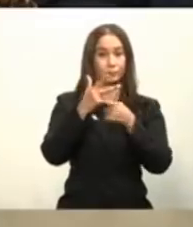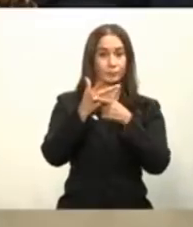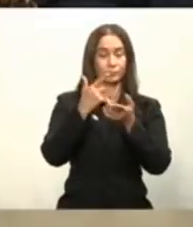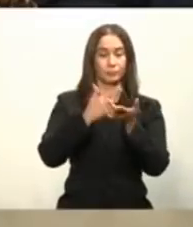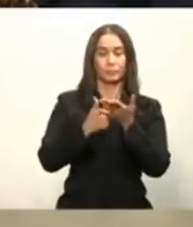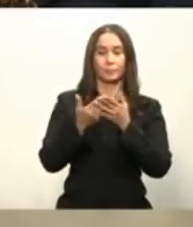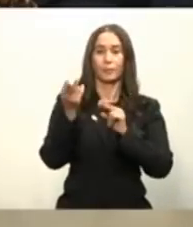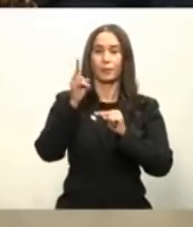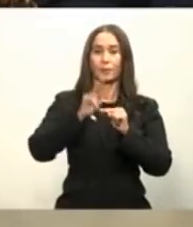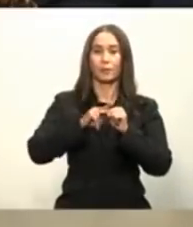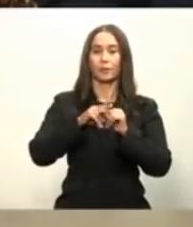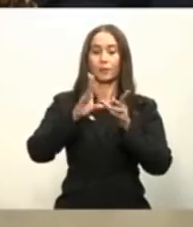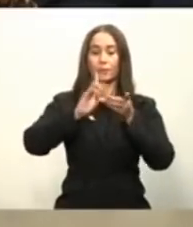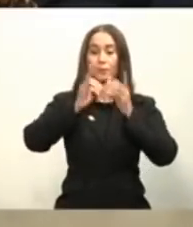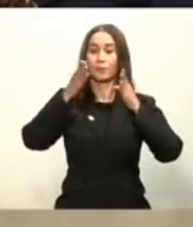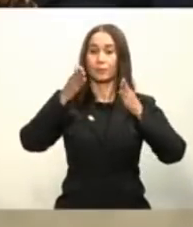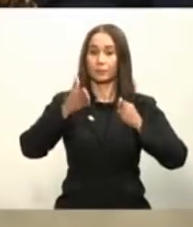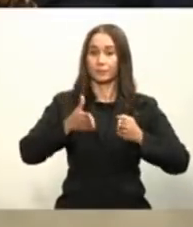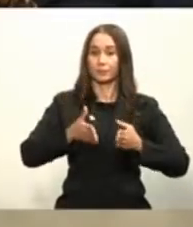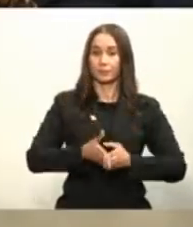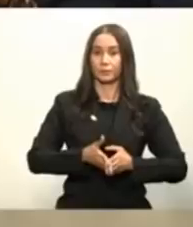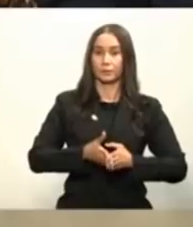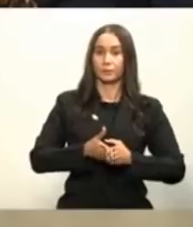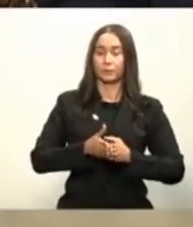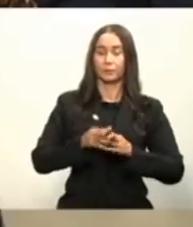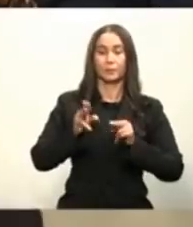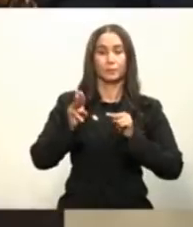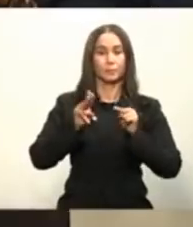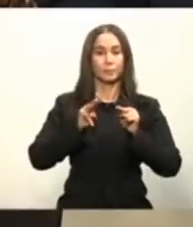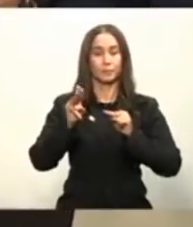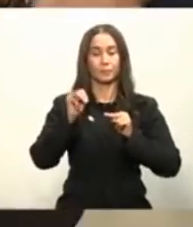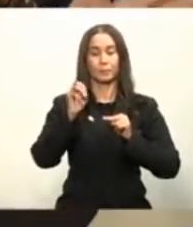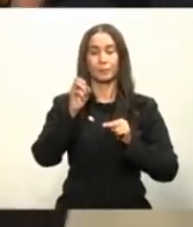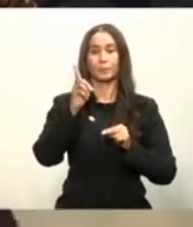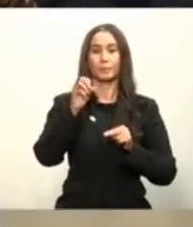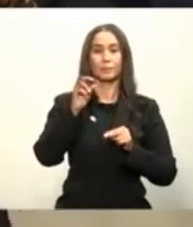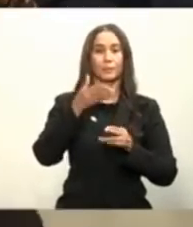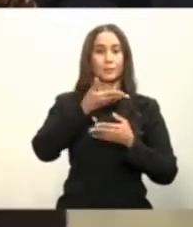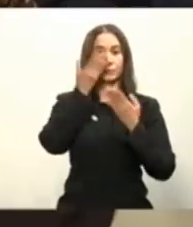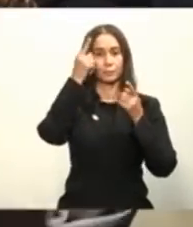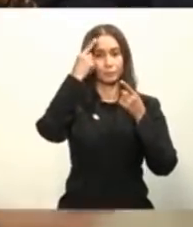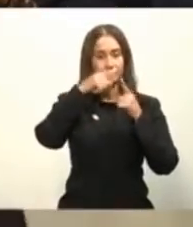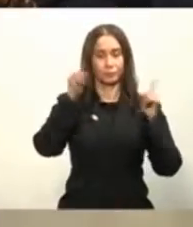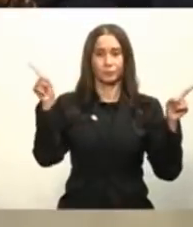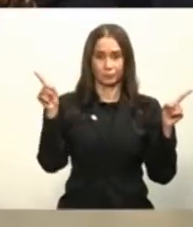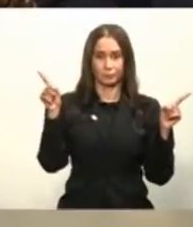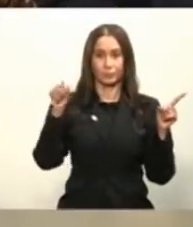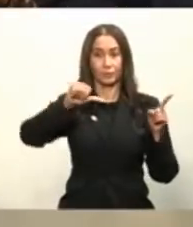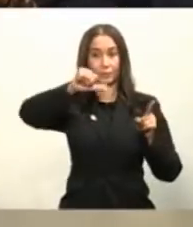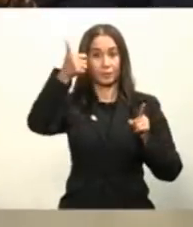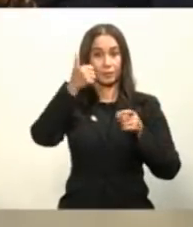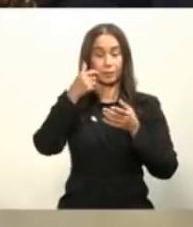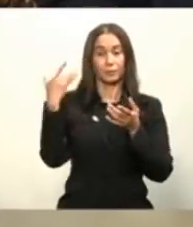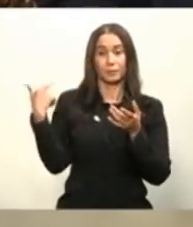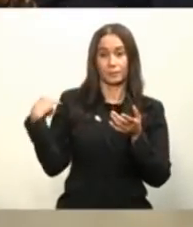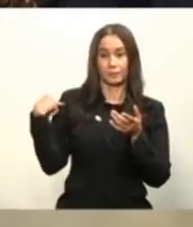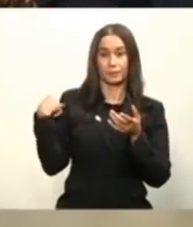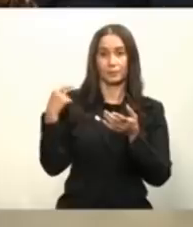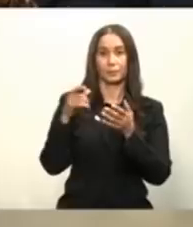con los directivos de Moderna con la cual no habíamos llegado a acuerdo que es otra vacuna hecha en Estados Unidos